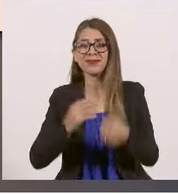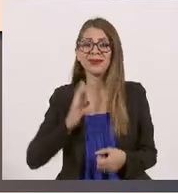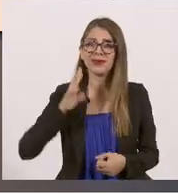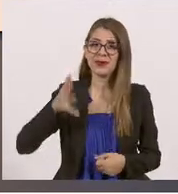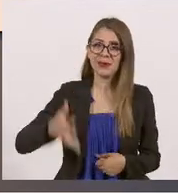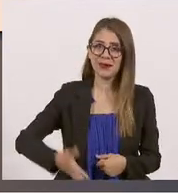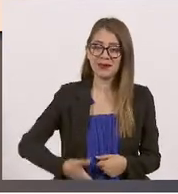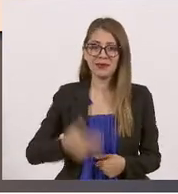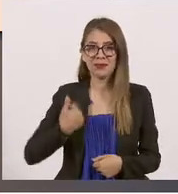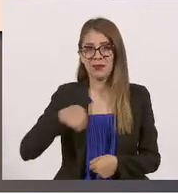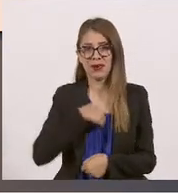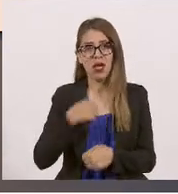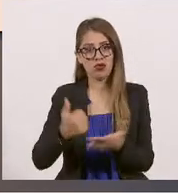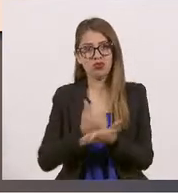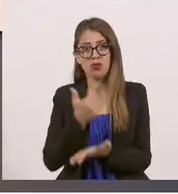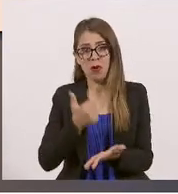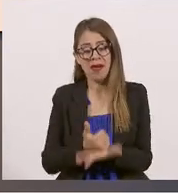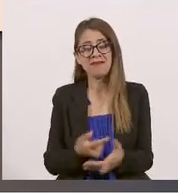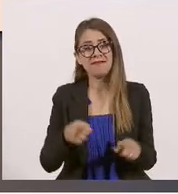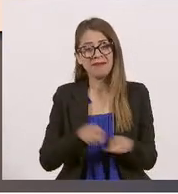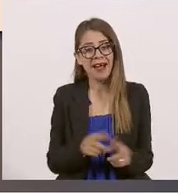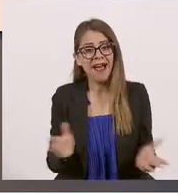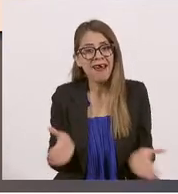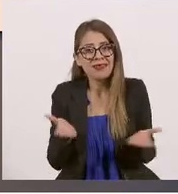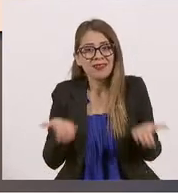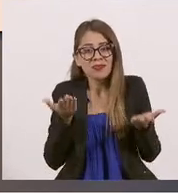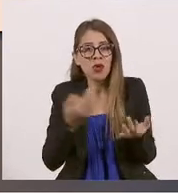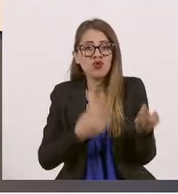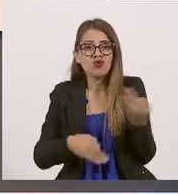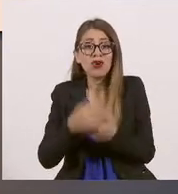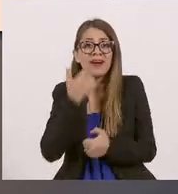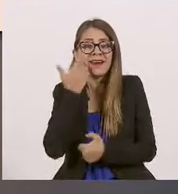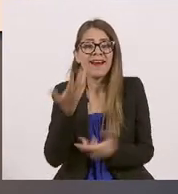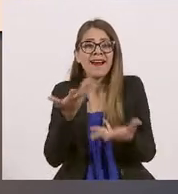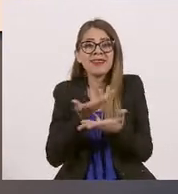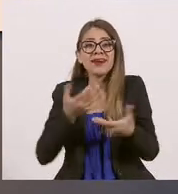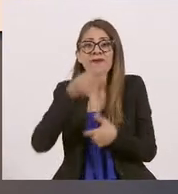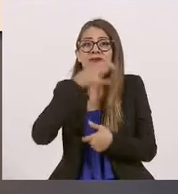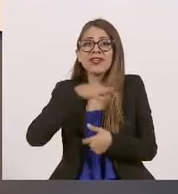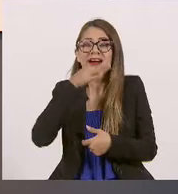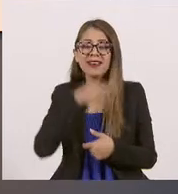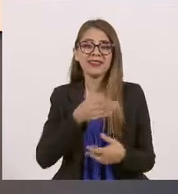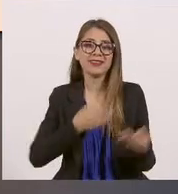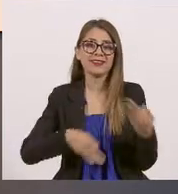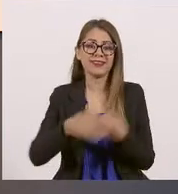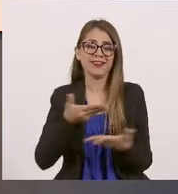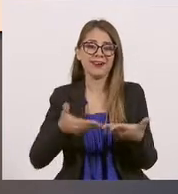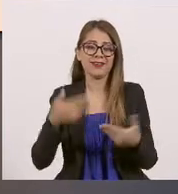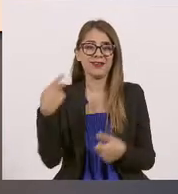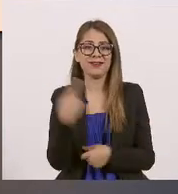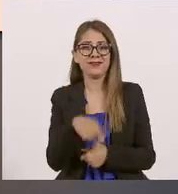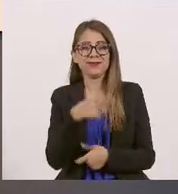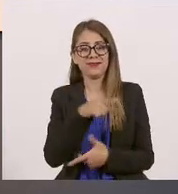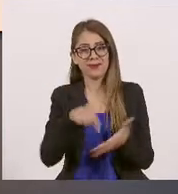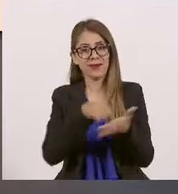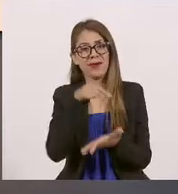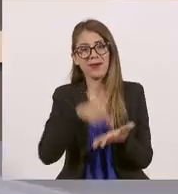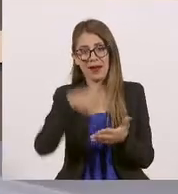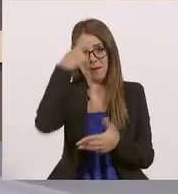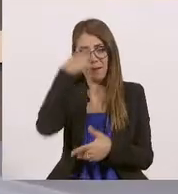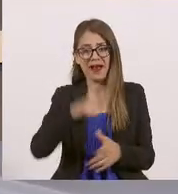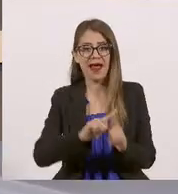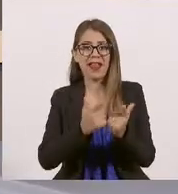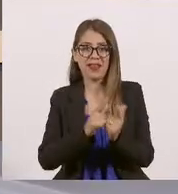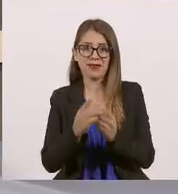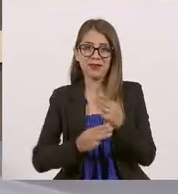ciudad y además hay un ánimo justamente de construir una gran fiesta ciudadana en torno a la capital mundial del libro. Y que, por ejemplo,